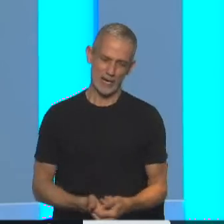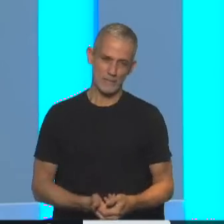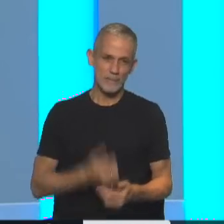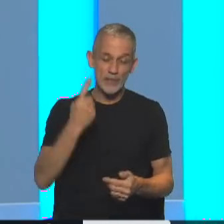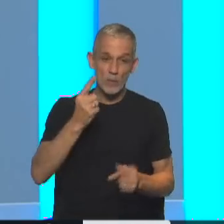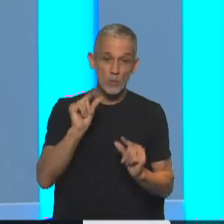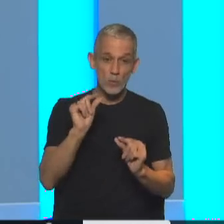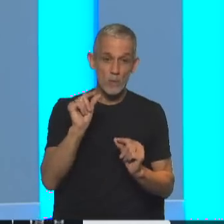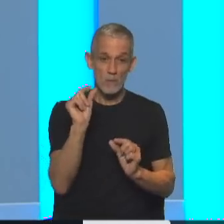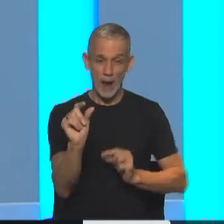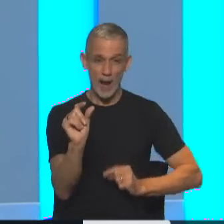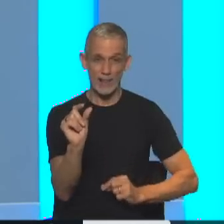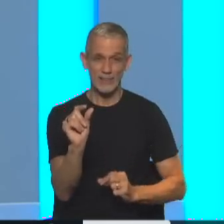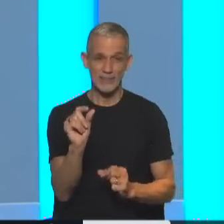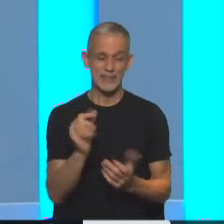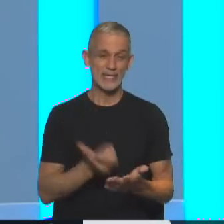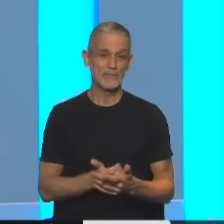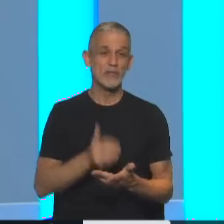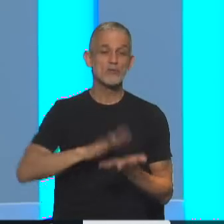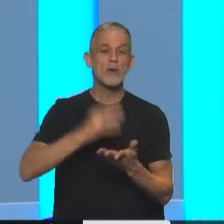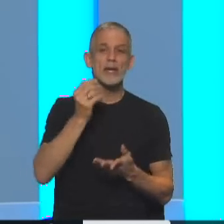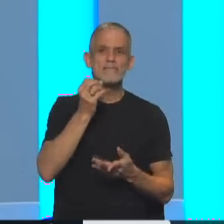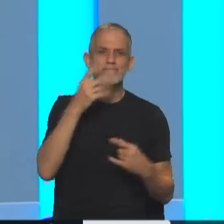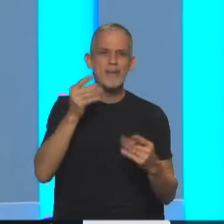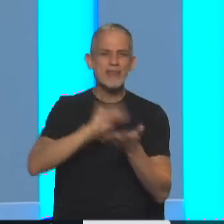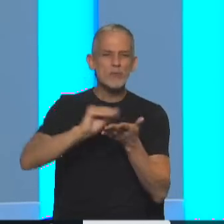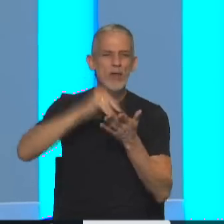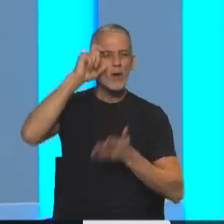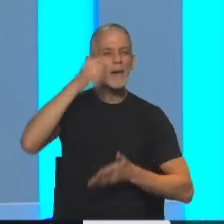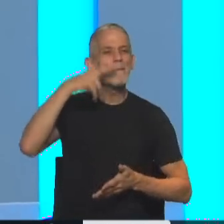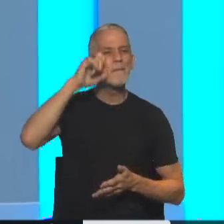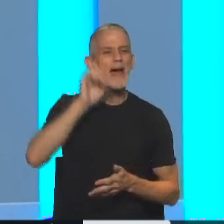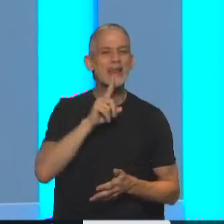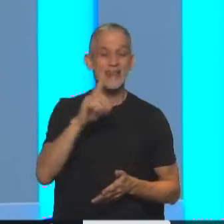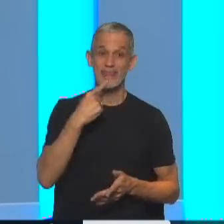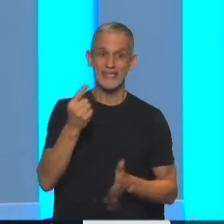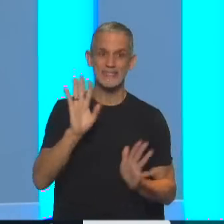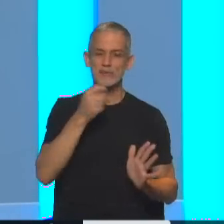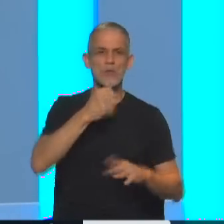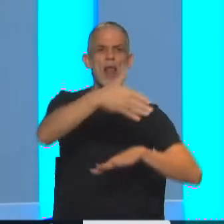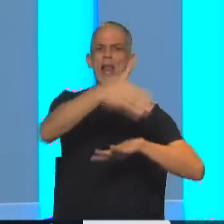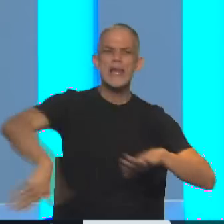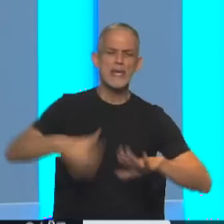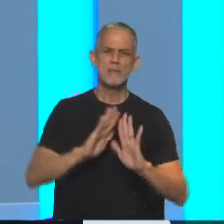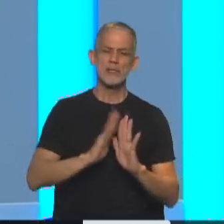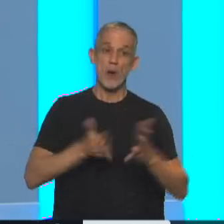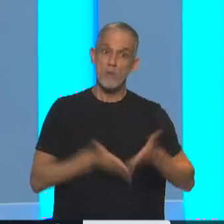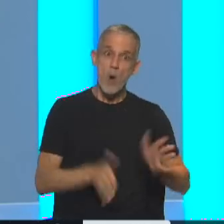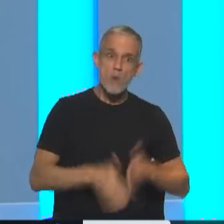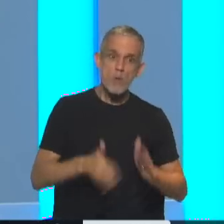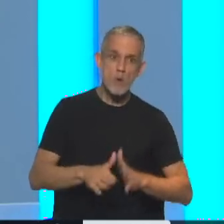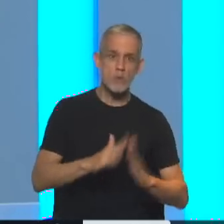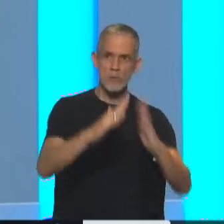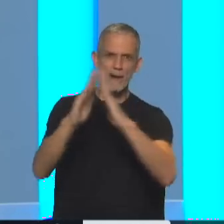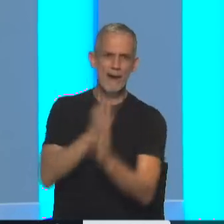hago una parte respecto de declaraciones que hizo el diputado Esper que decía que si no se pone un límite a la natalidad en los